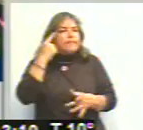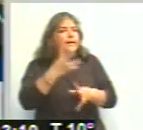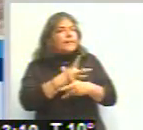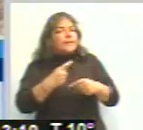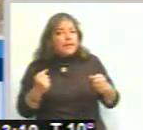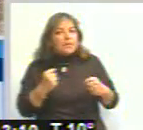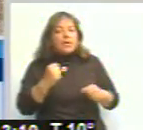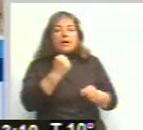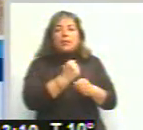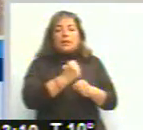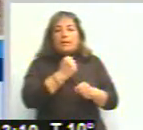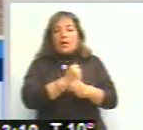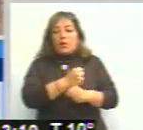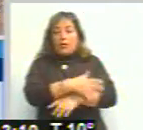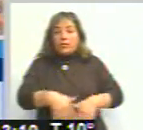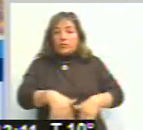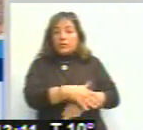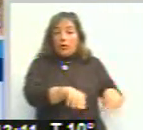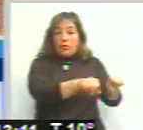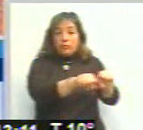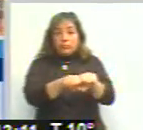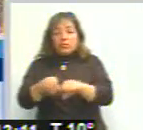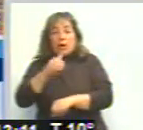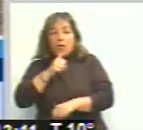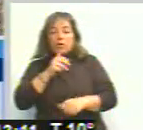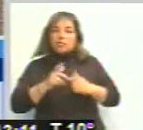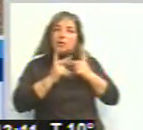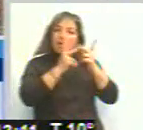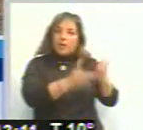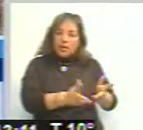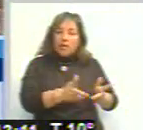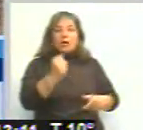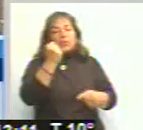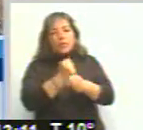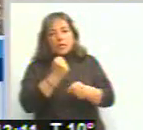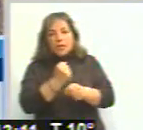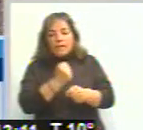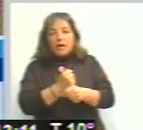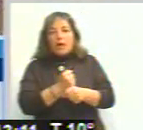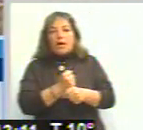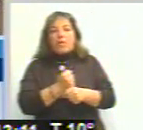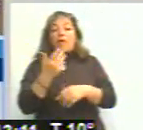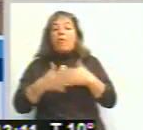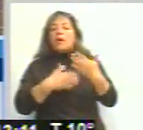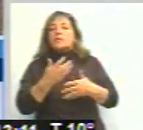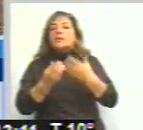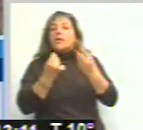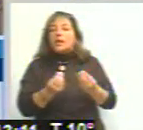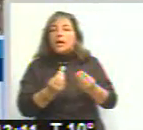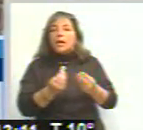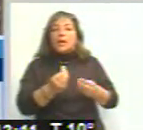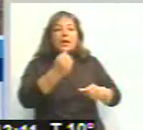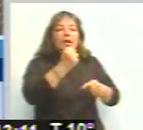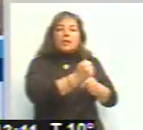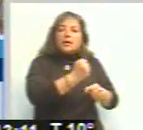los trabajos. Bueno, se les ha manifestado en qué consistió la obra, en qué consistió la parte fundamental de la